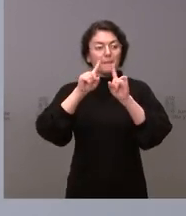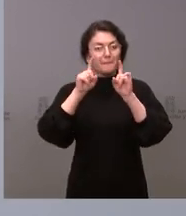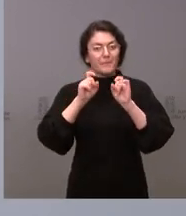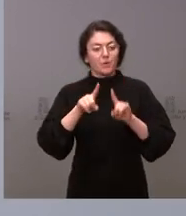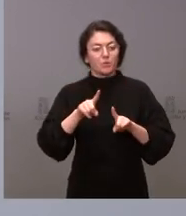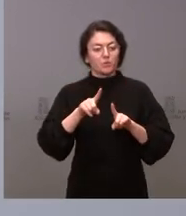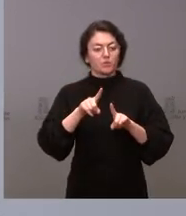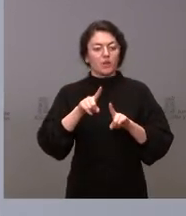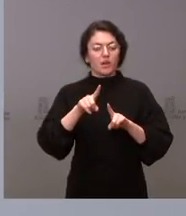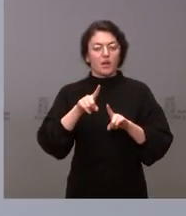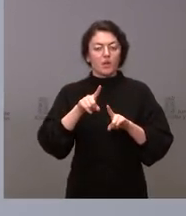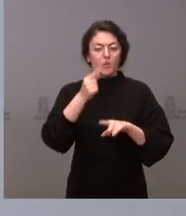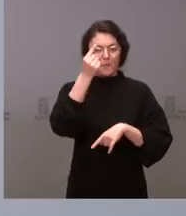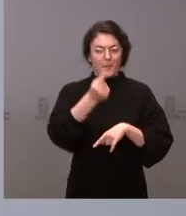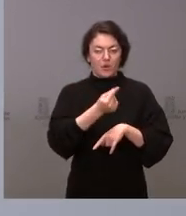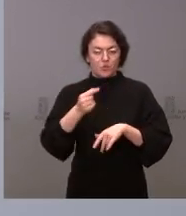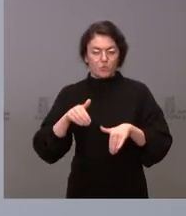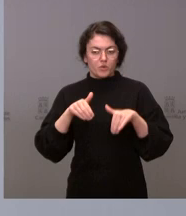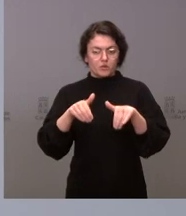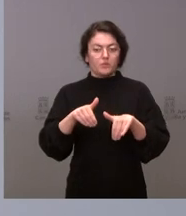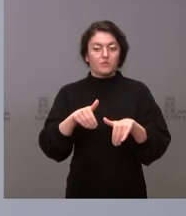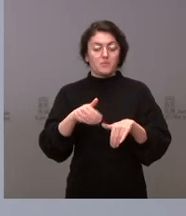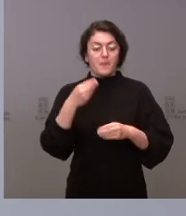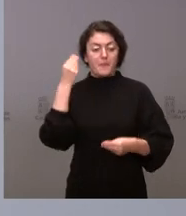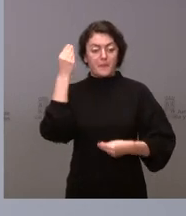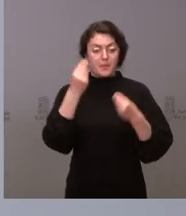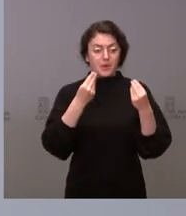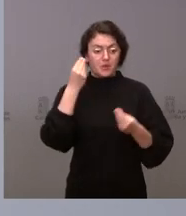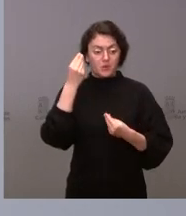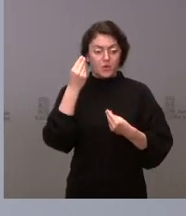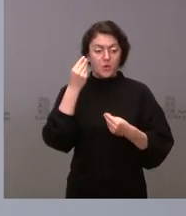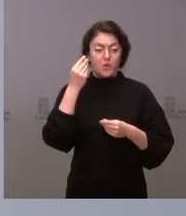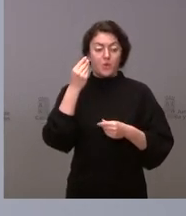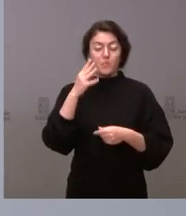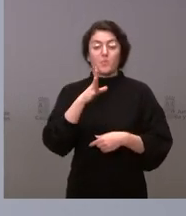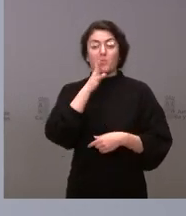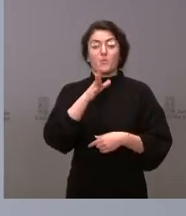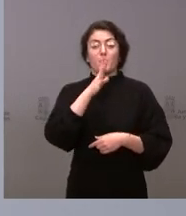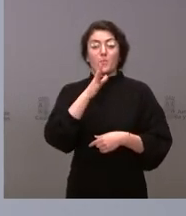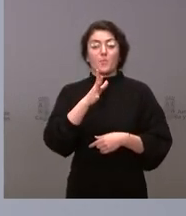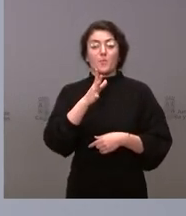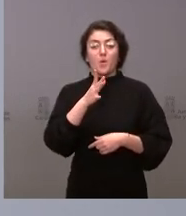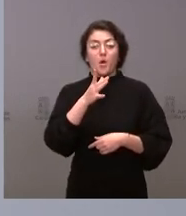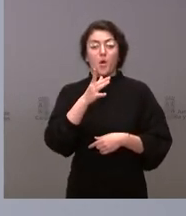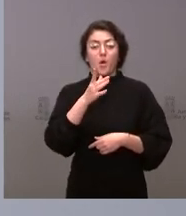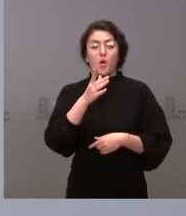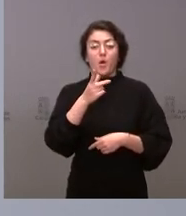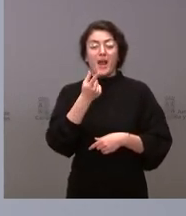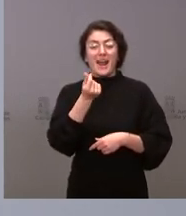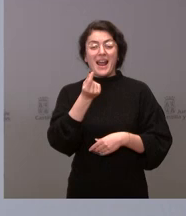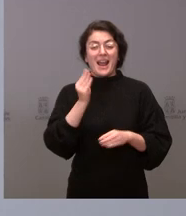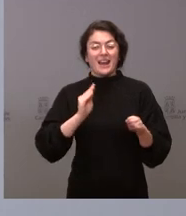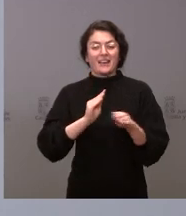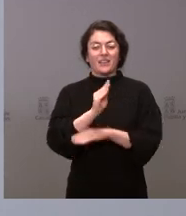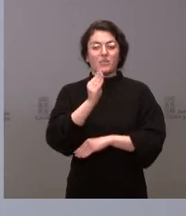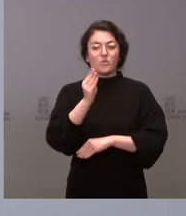prórroga presupuestaria yo creo que al final en función también de las generaciones de crédito que se han hecho por los fondos procedentes